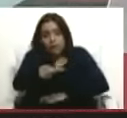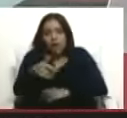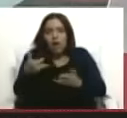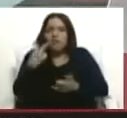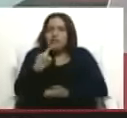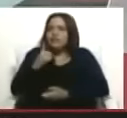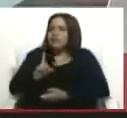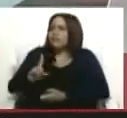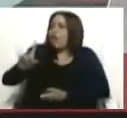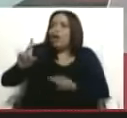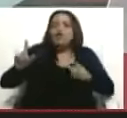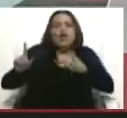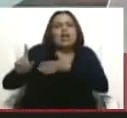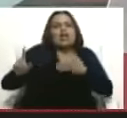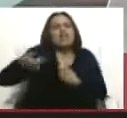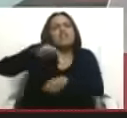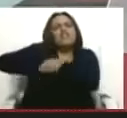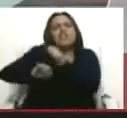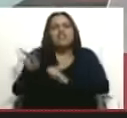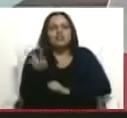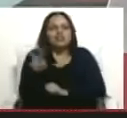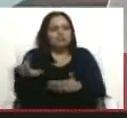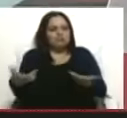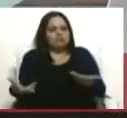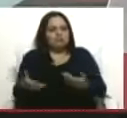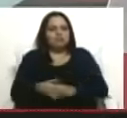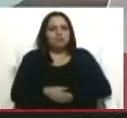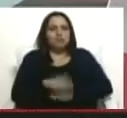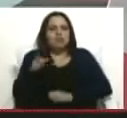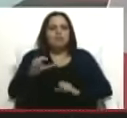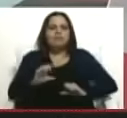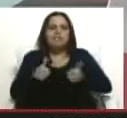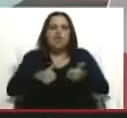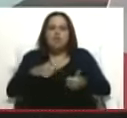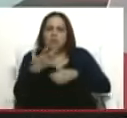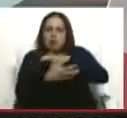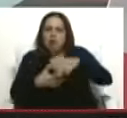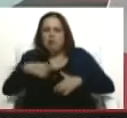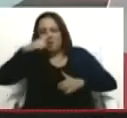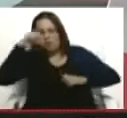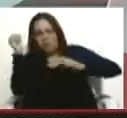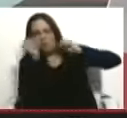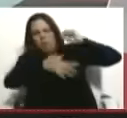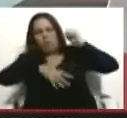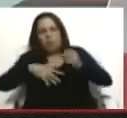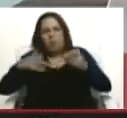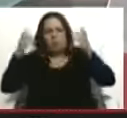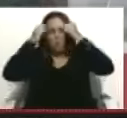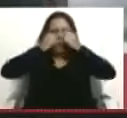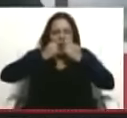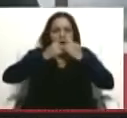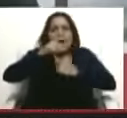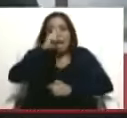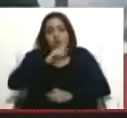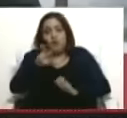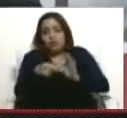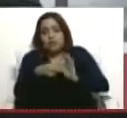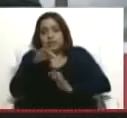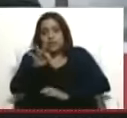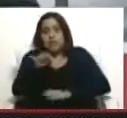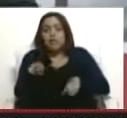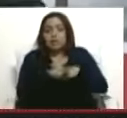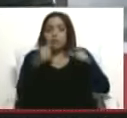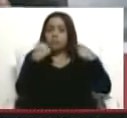como los defensores de Venezuela. Luego, el inicio de la guarimba, que fue en el 2003, fue el ensayo, ¿no?